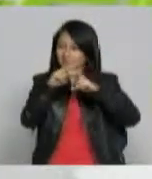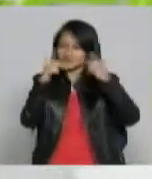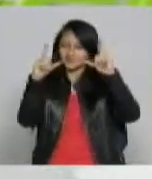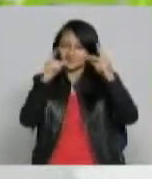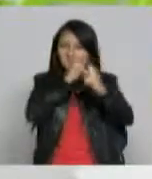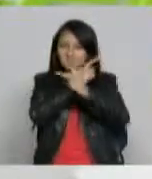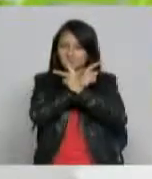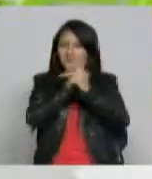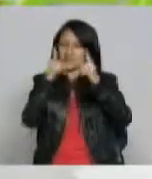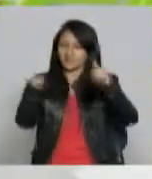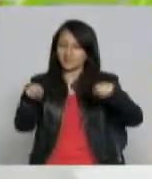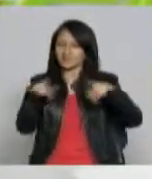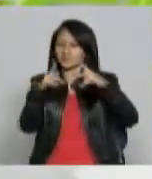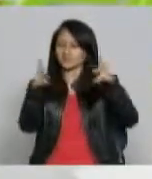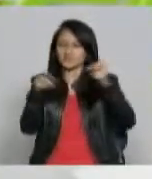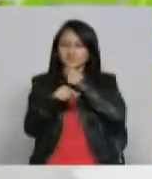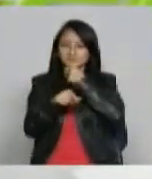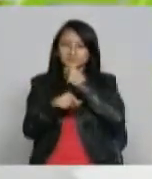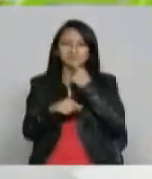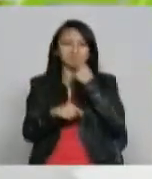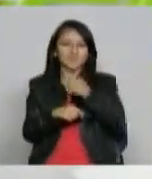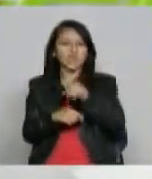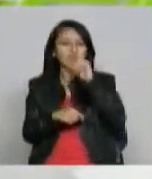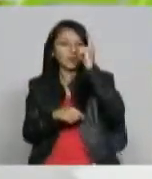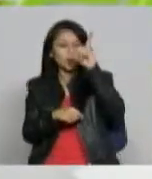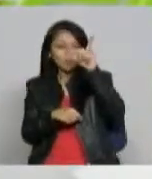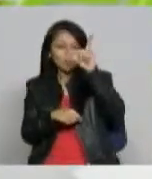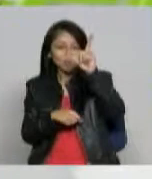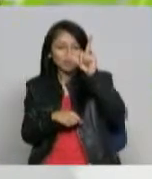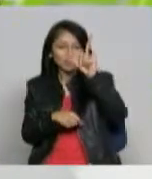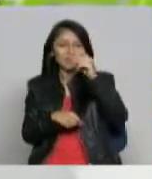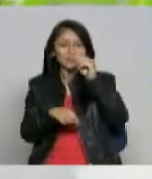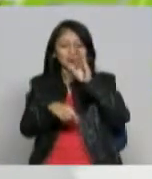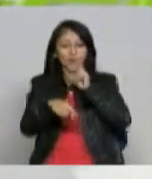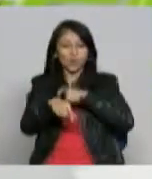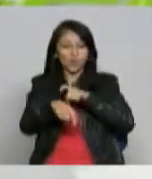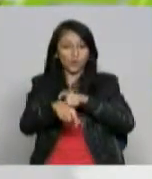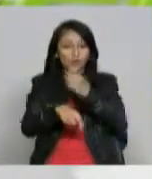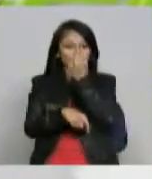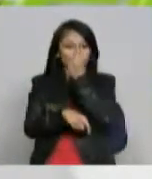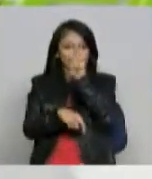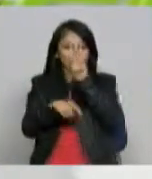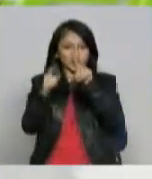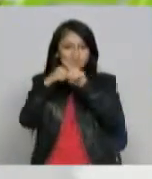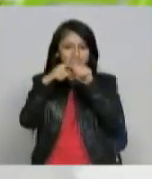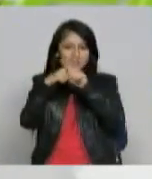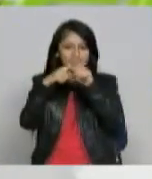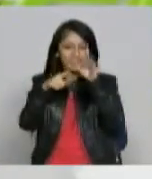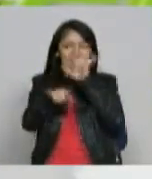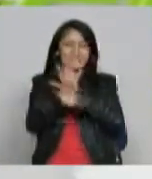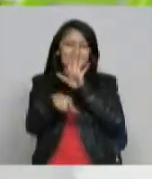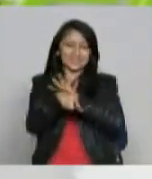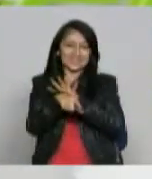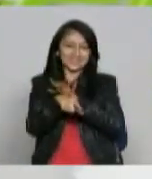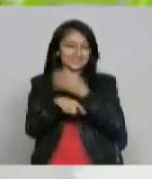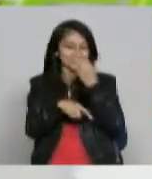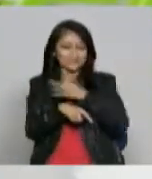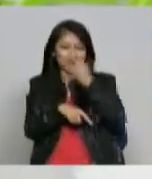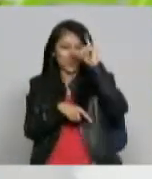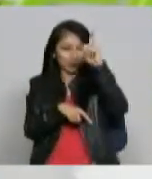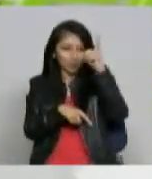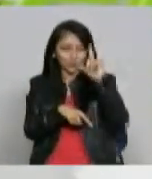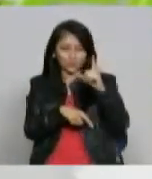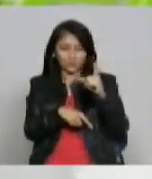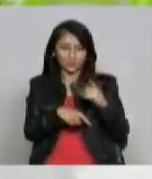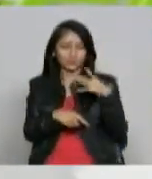comunicadores de la región en general el horario son los lunes a las 12 y 30 del mediodía y los estamos invitando a